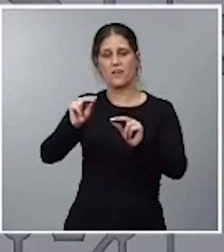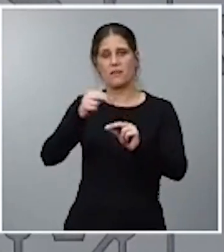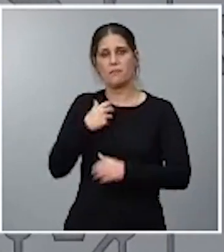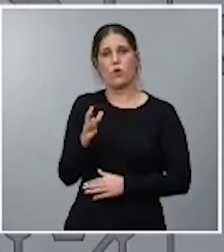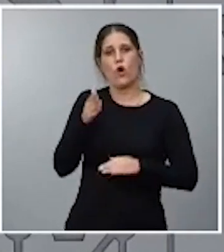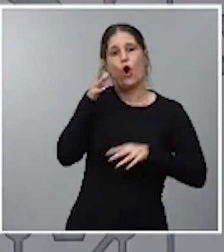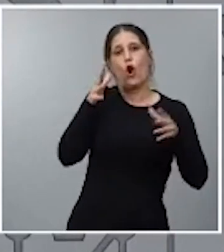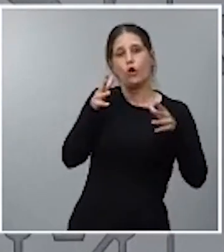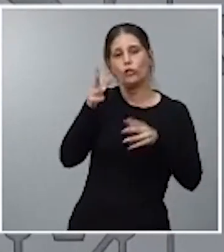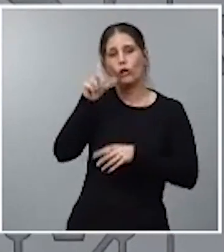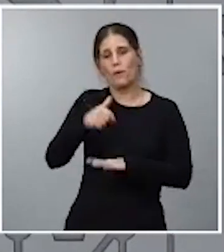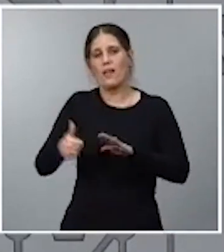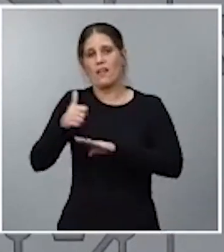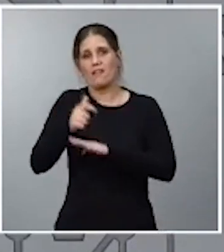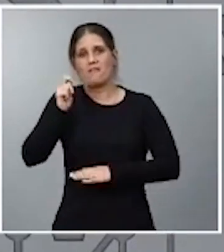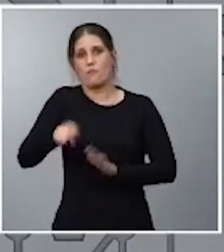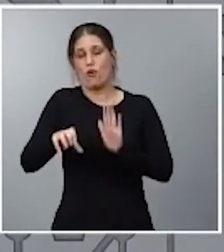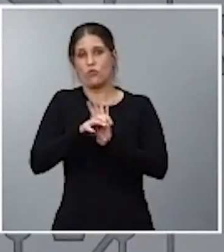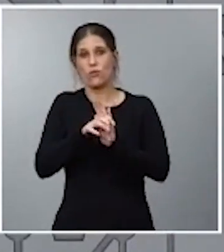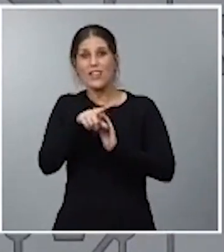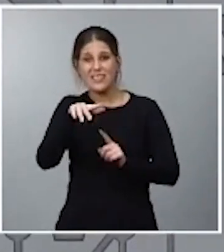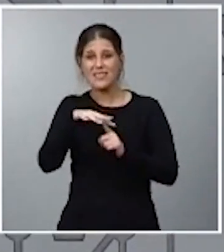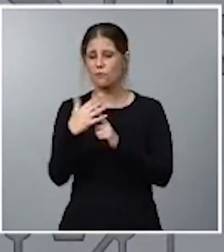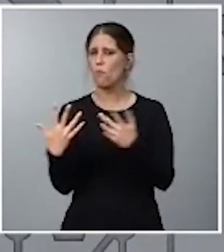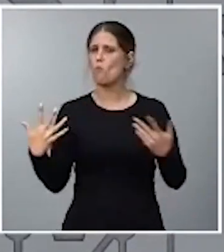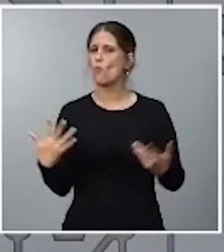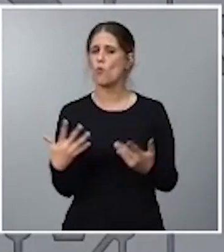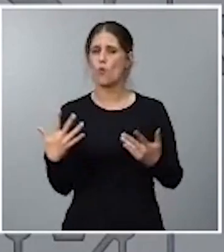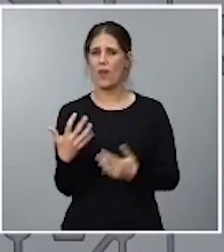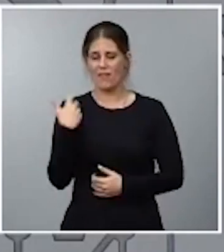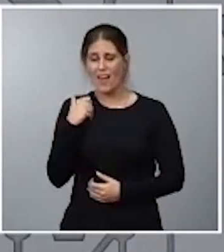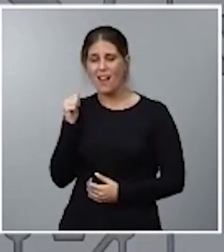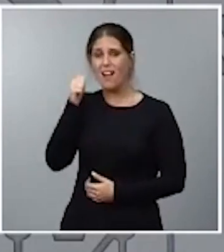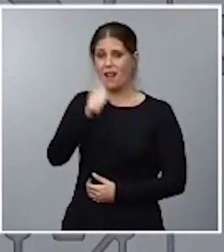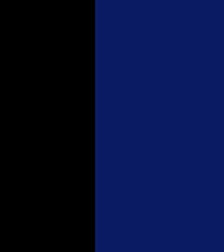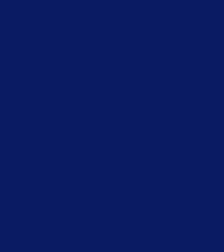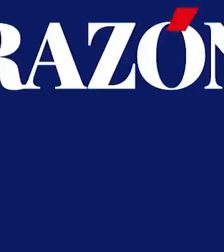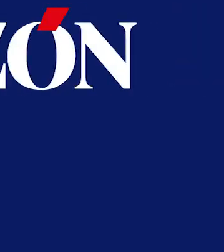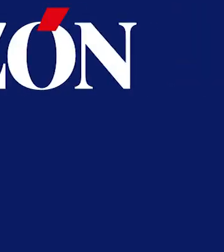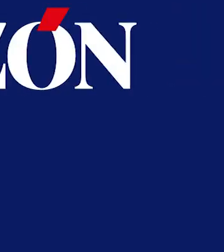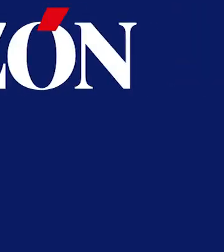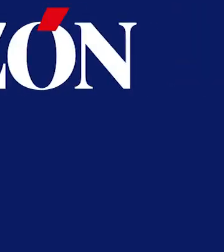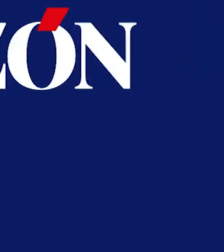muy grave que dura ya, como bien saben ustedes, más de cuatro años.